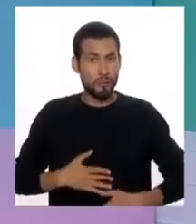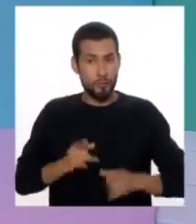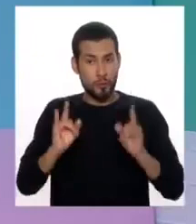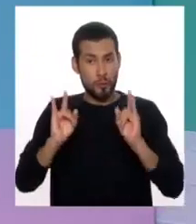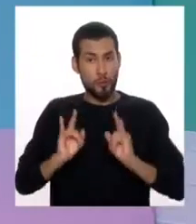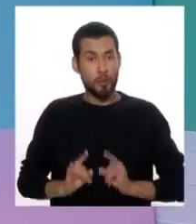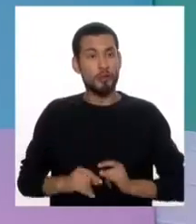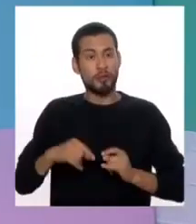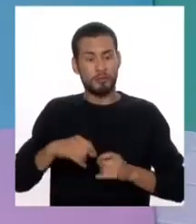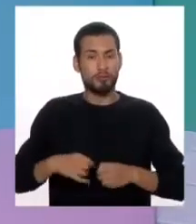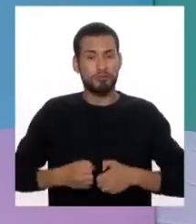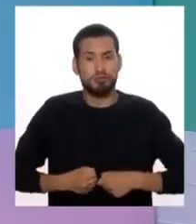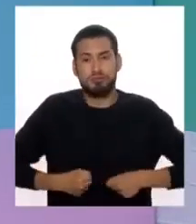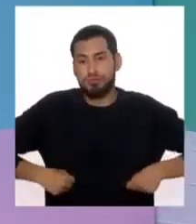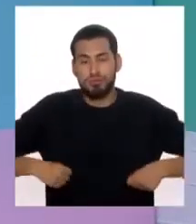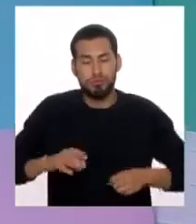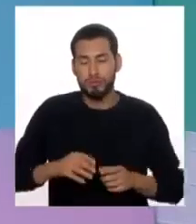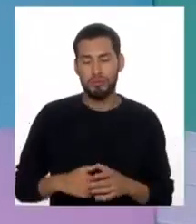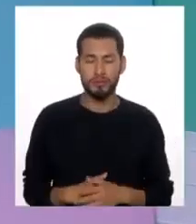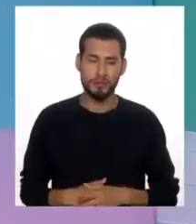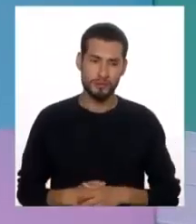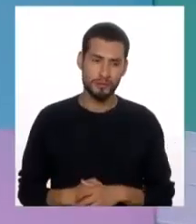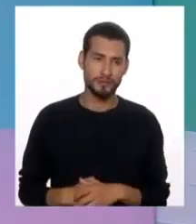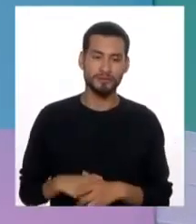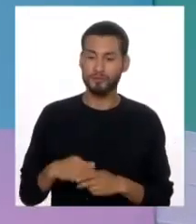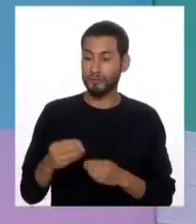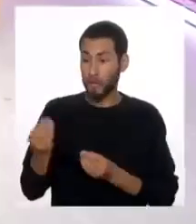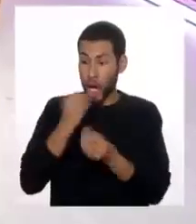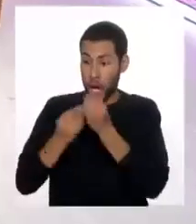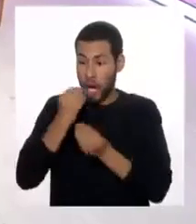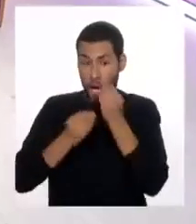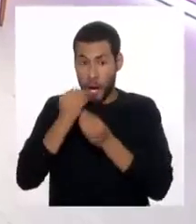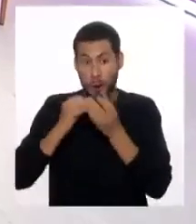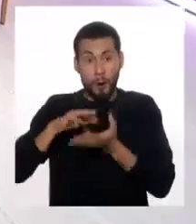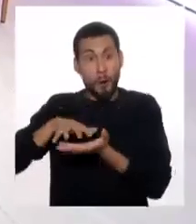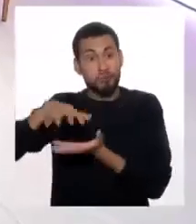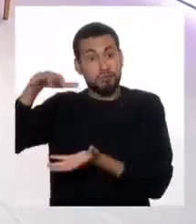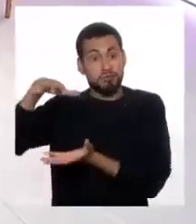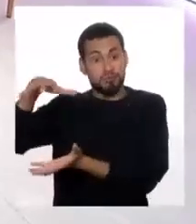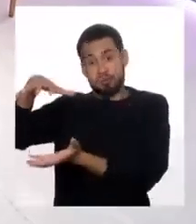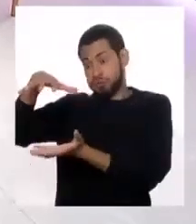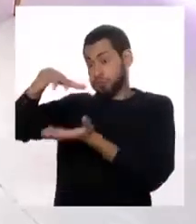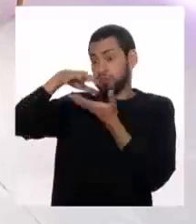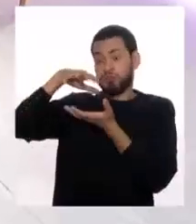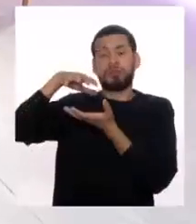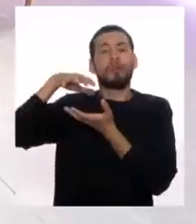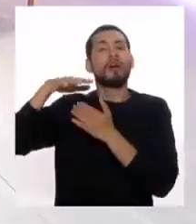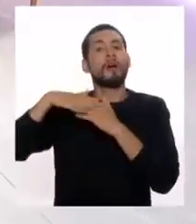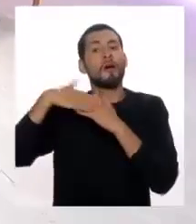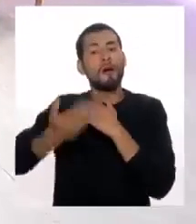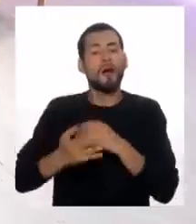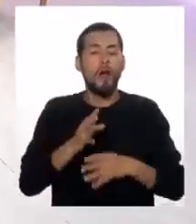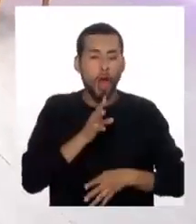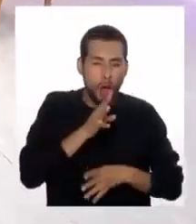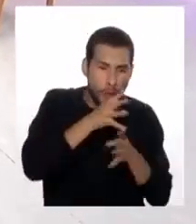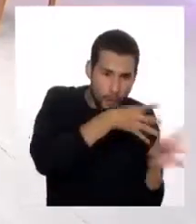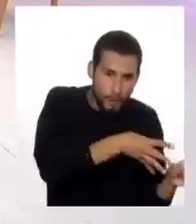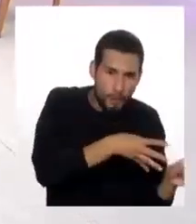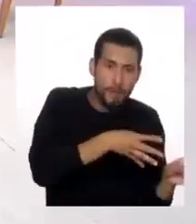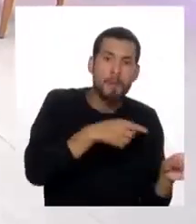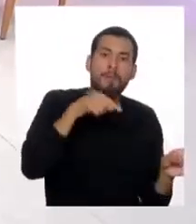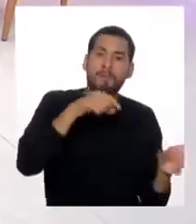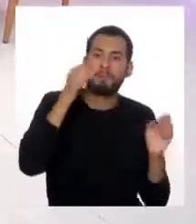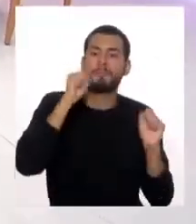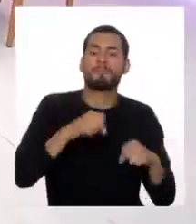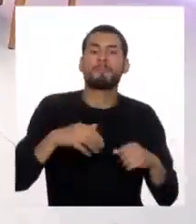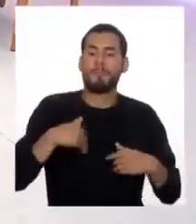totalidad del alimento que se ha ingerido. O sea, la persona come compulsivamente, come demasiado y después induce el vómito para evitar que eso